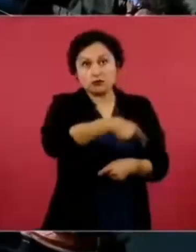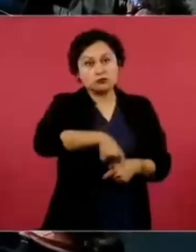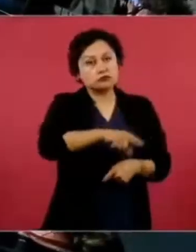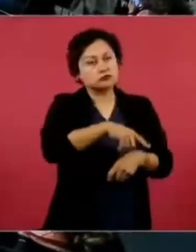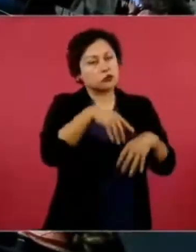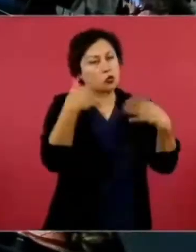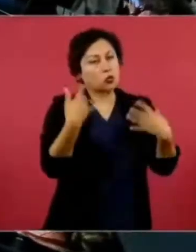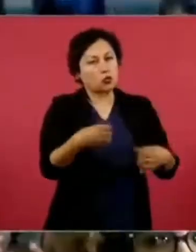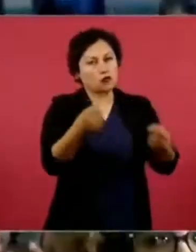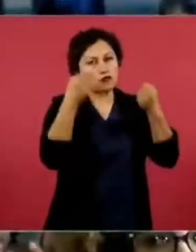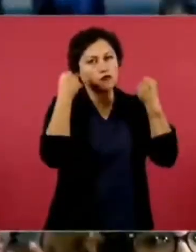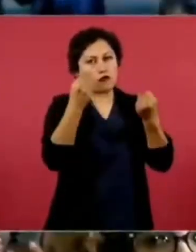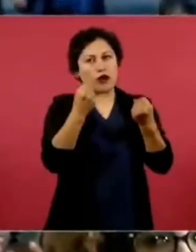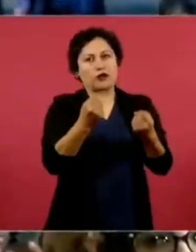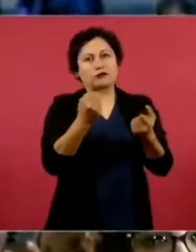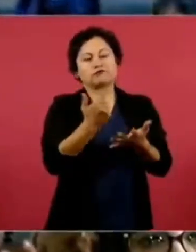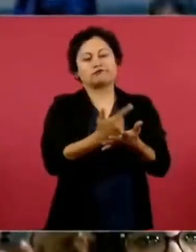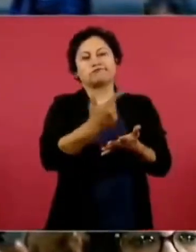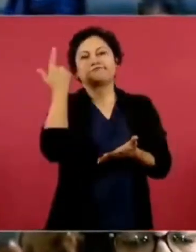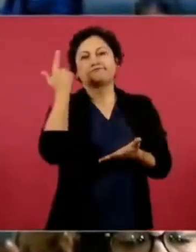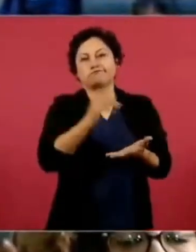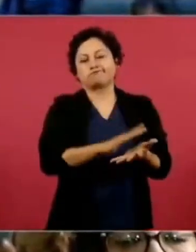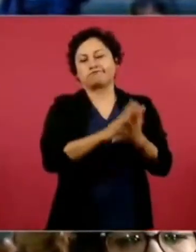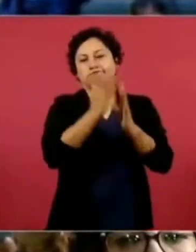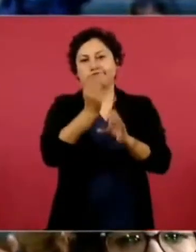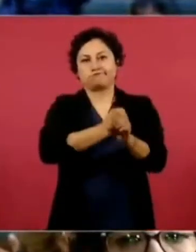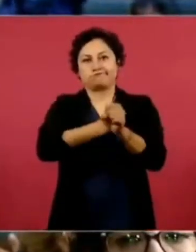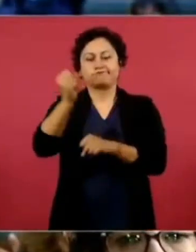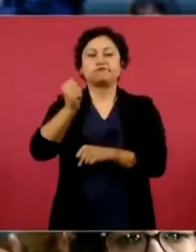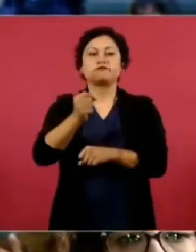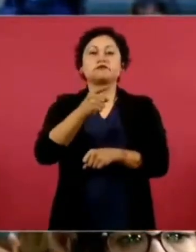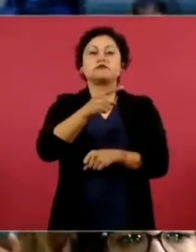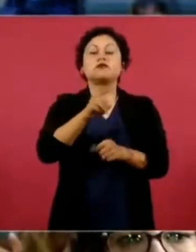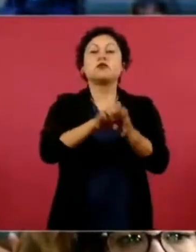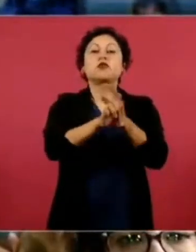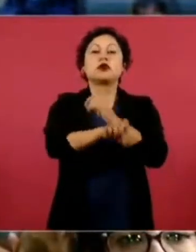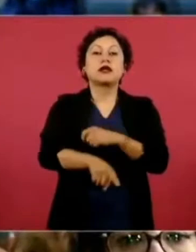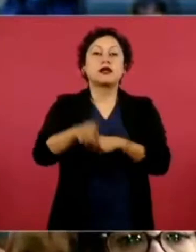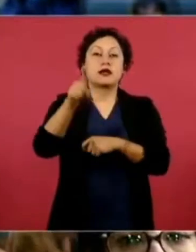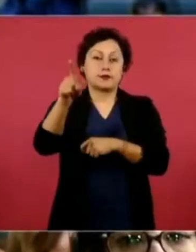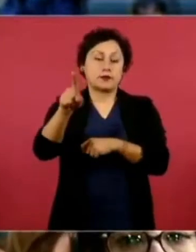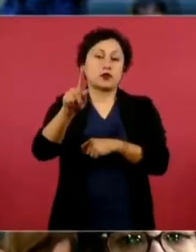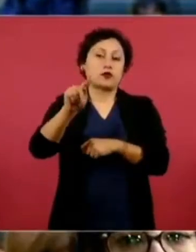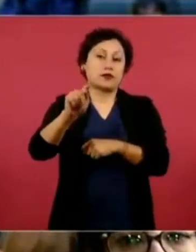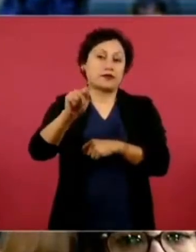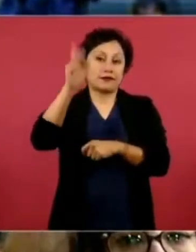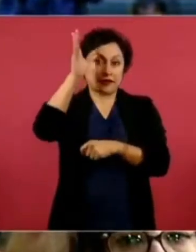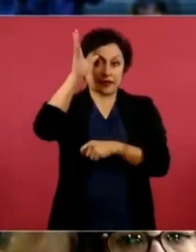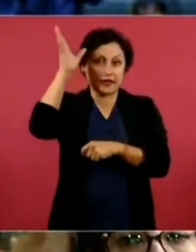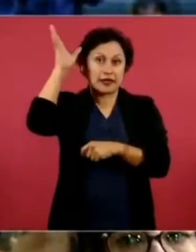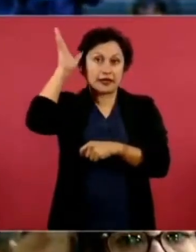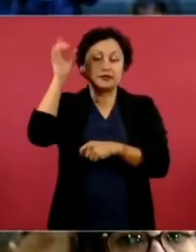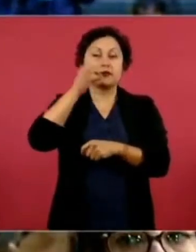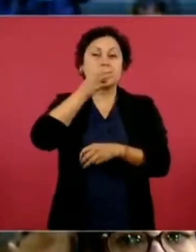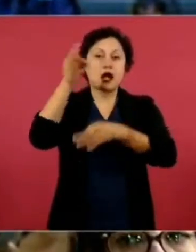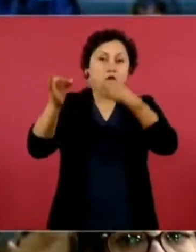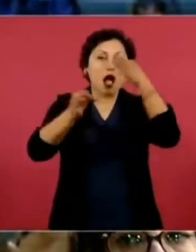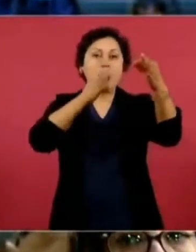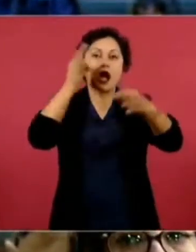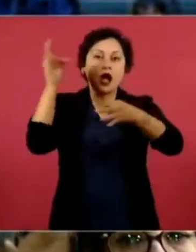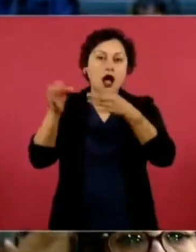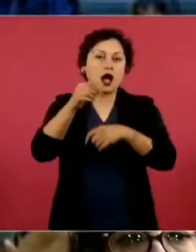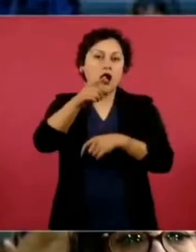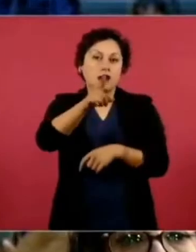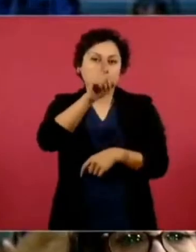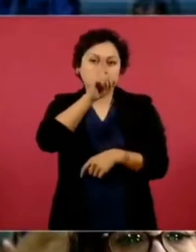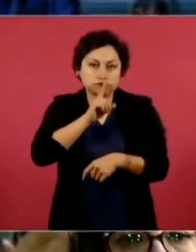Por ejemplo, Teba Azteca llamó a no hacerle caso a su gobierno durante la pandemia. Usted ha aguantado, respondido y